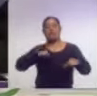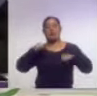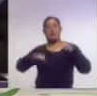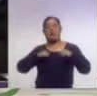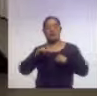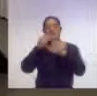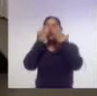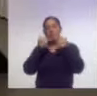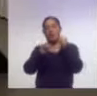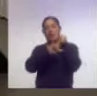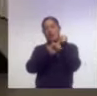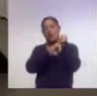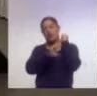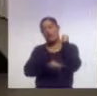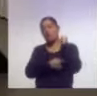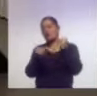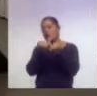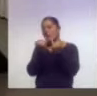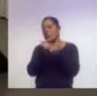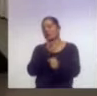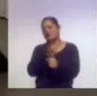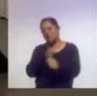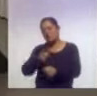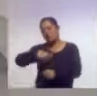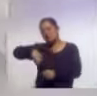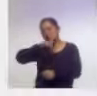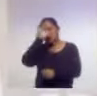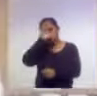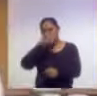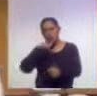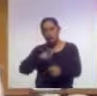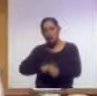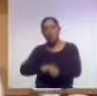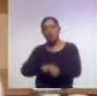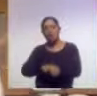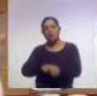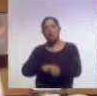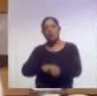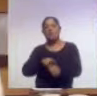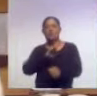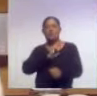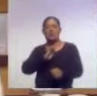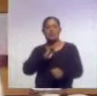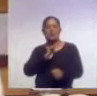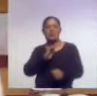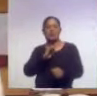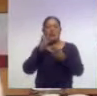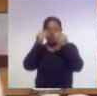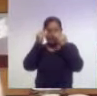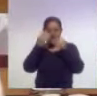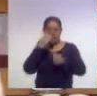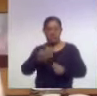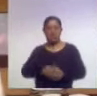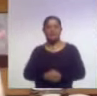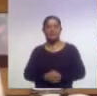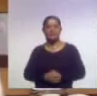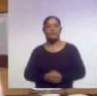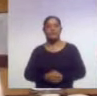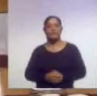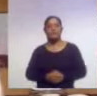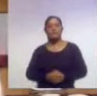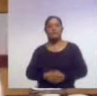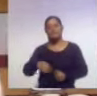además de que se invita a consolidar una cultura demográfica. La capacitación o asesoría a los